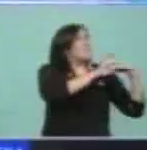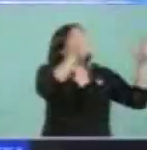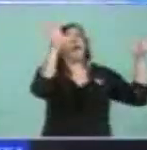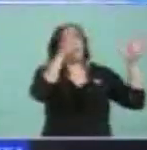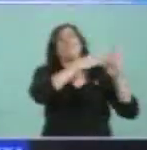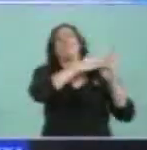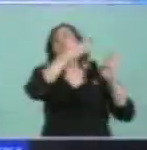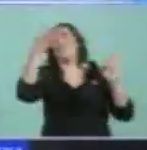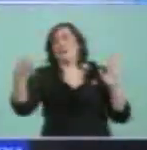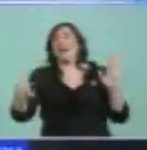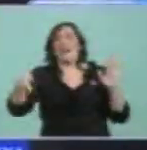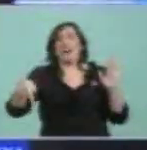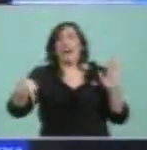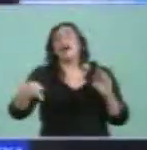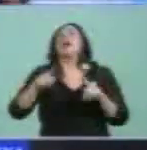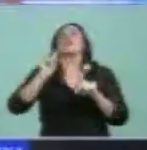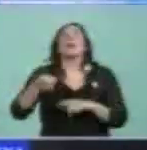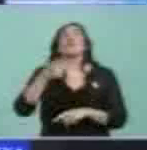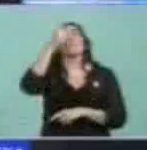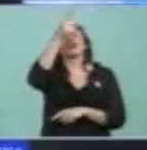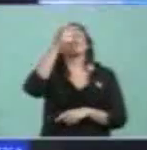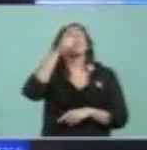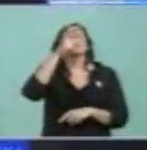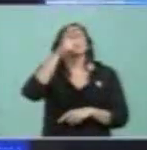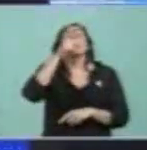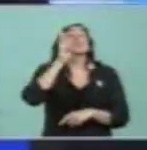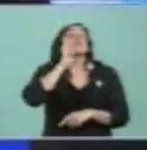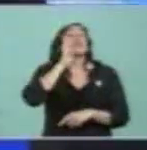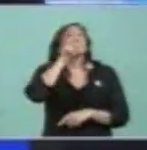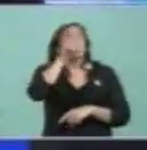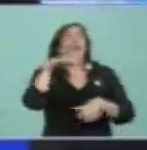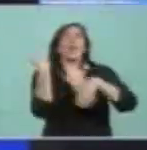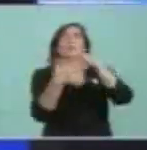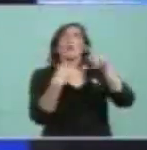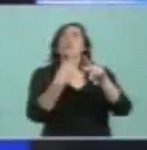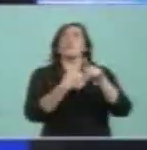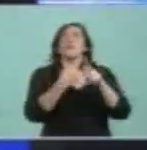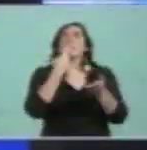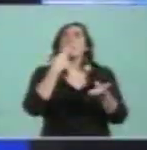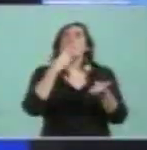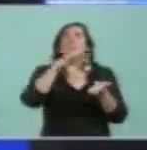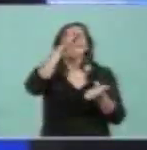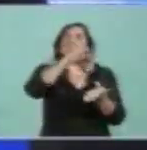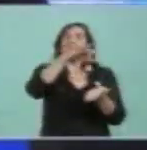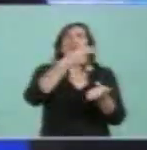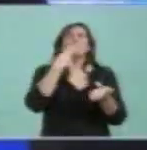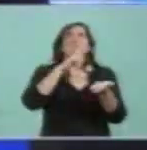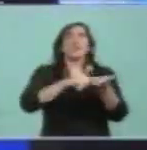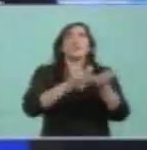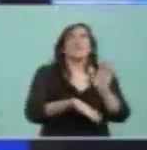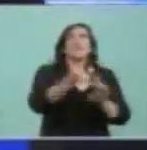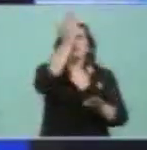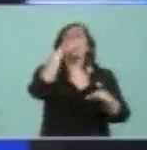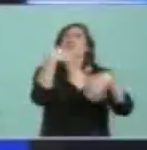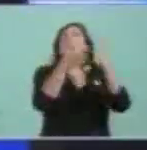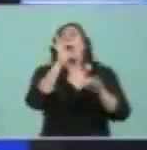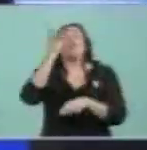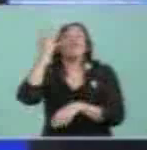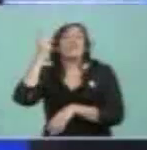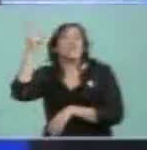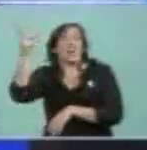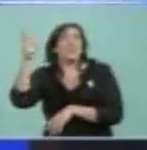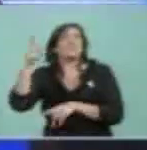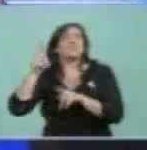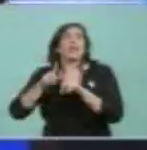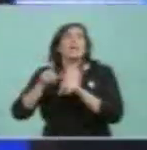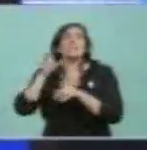Unidos, que fue la revolución del té porque le querían aumentar los impuestos del té, o la francesa porque la